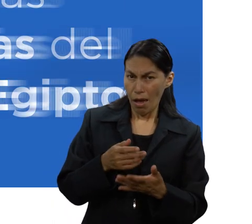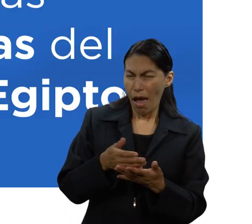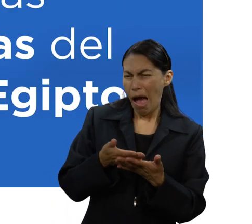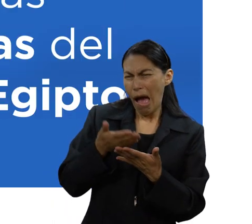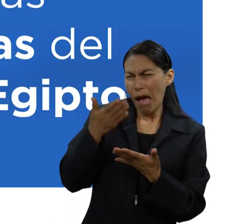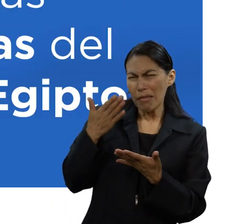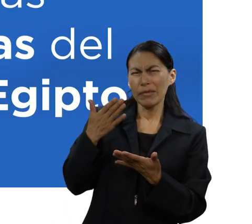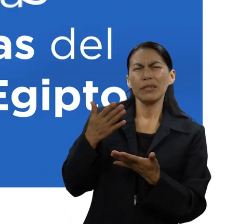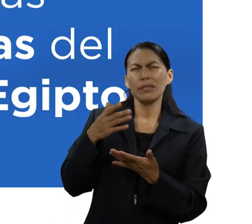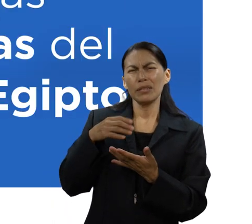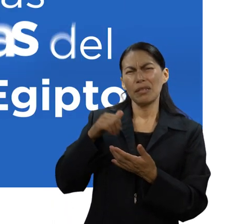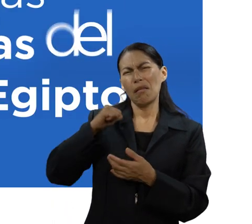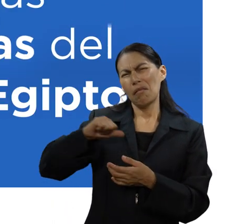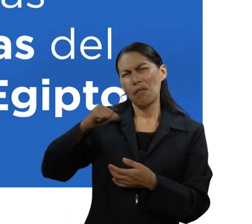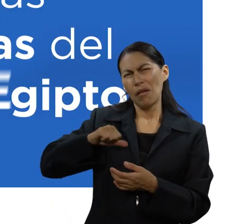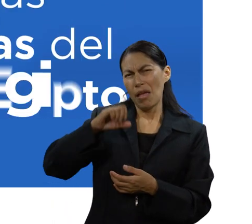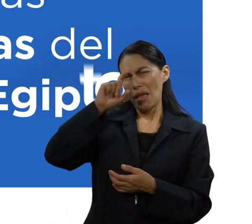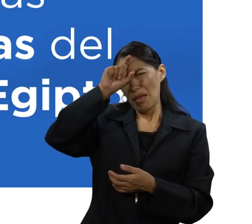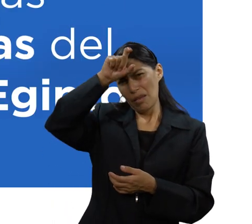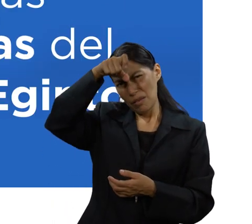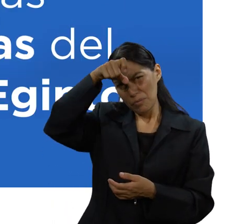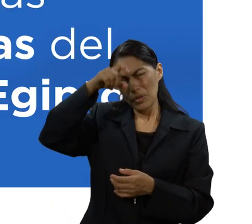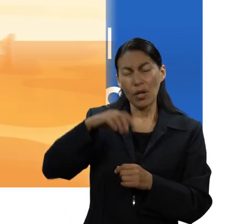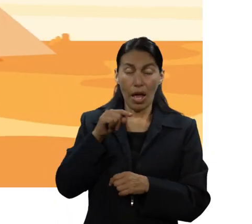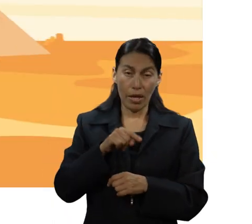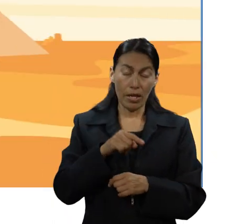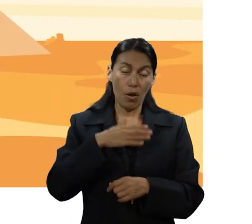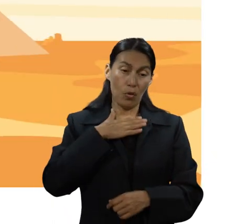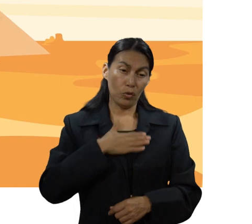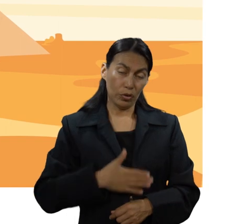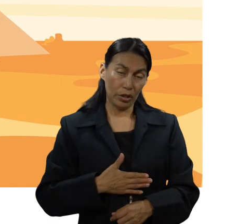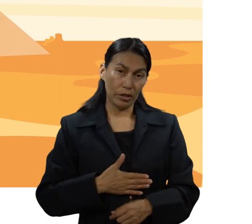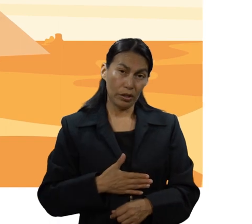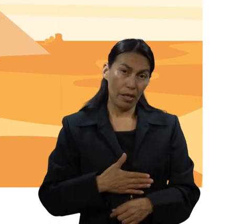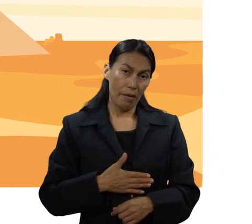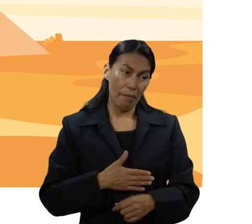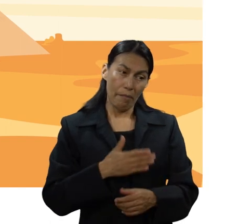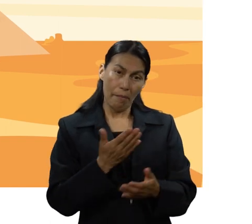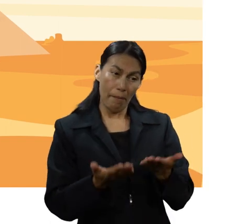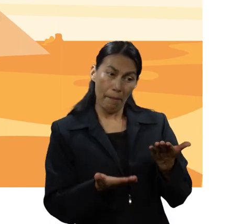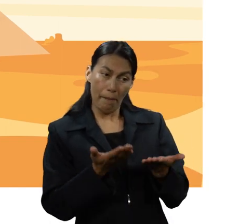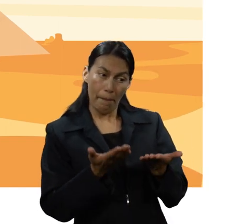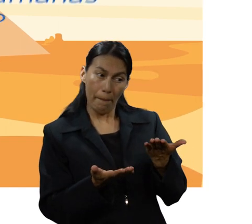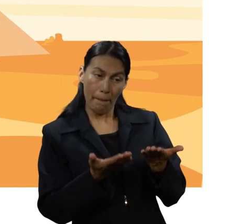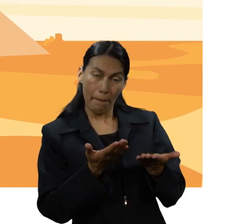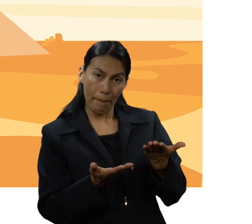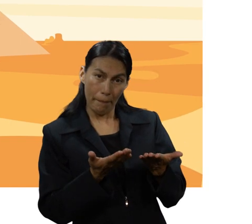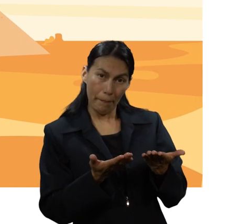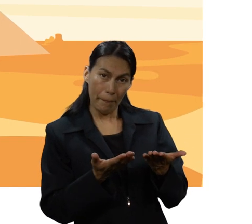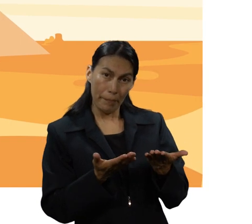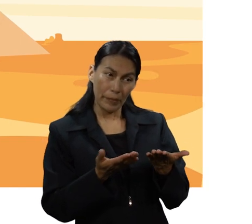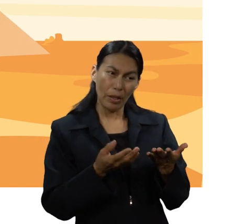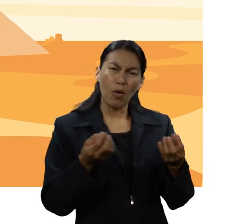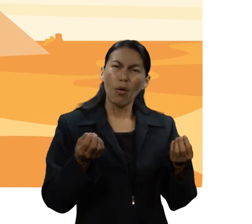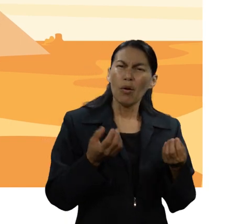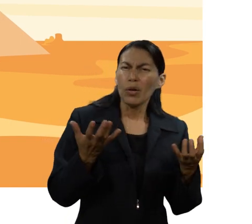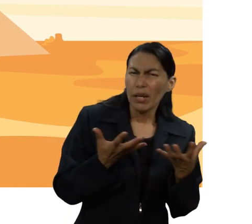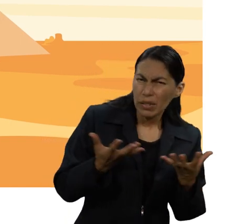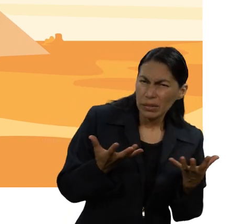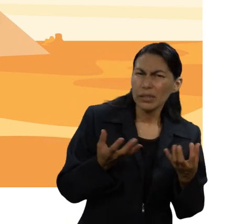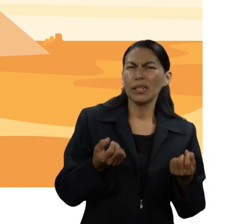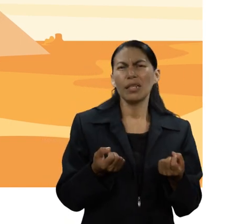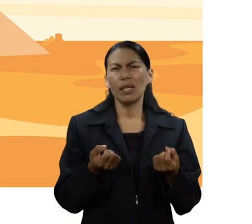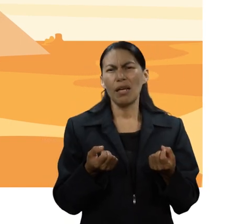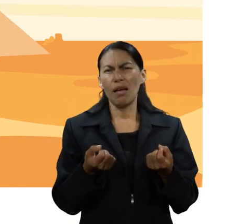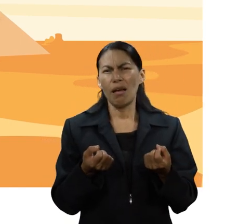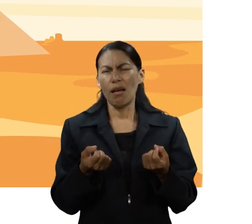sentido en contraste con las creencias del Antiguo Egipto. En el Antiguo Egipto, el peso de la justicia humana se evaluaba sobre la base de